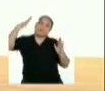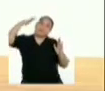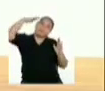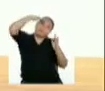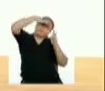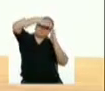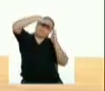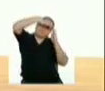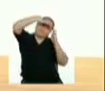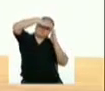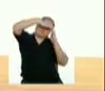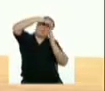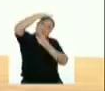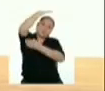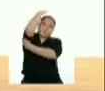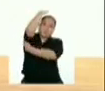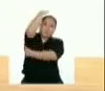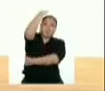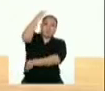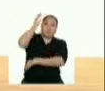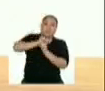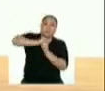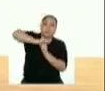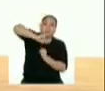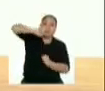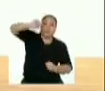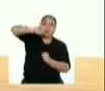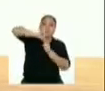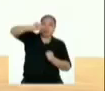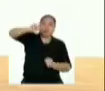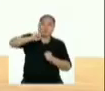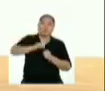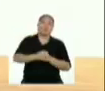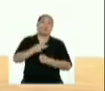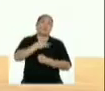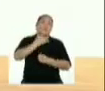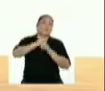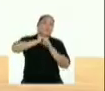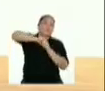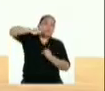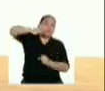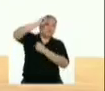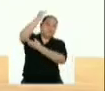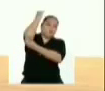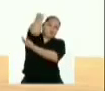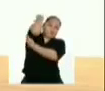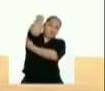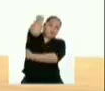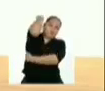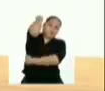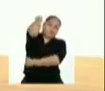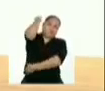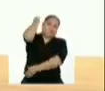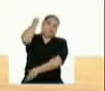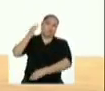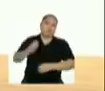punta del pie. Eso. Sentimos cómo estiramos cada parte de nuestro torso.